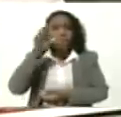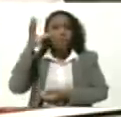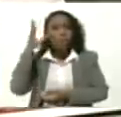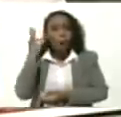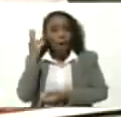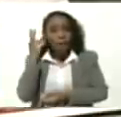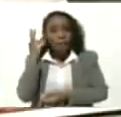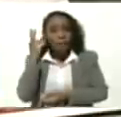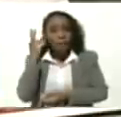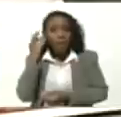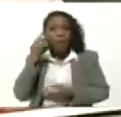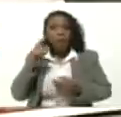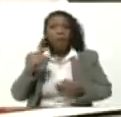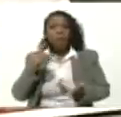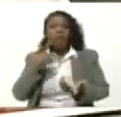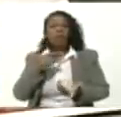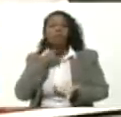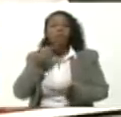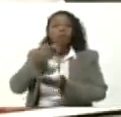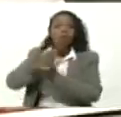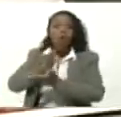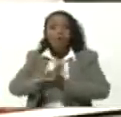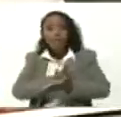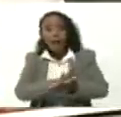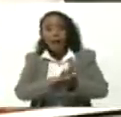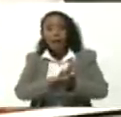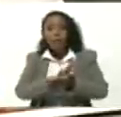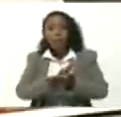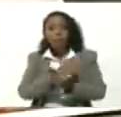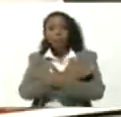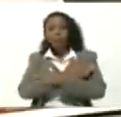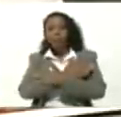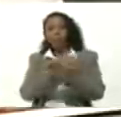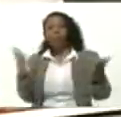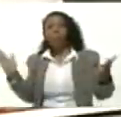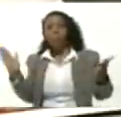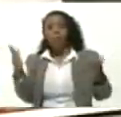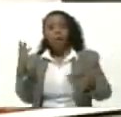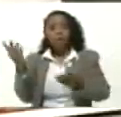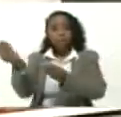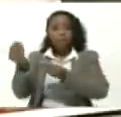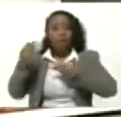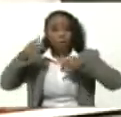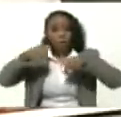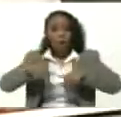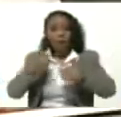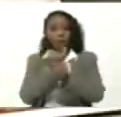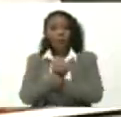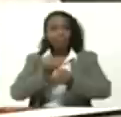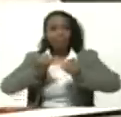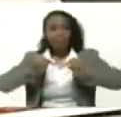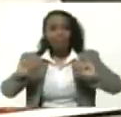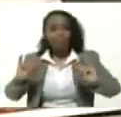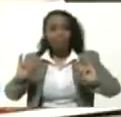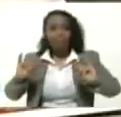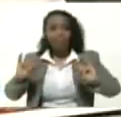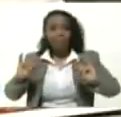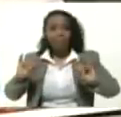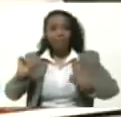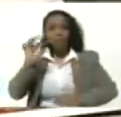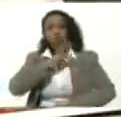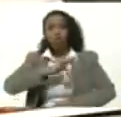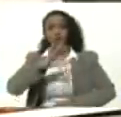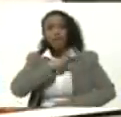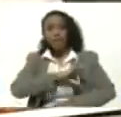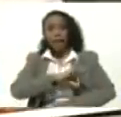Dieron su Vida Se entregaron Para Darnos Hoy La independencia La soberanía